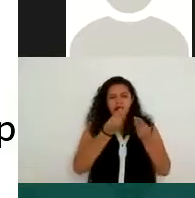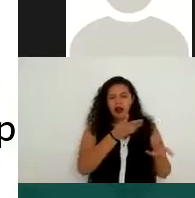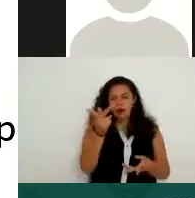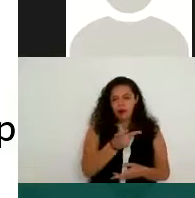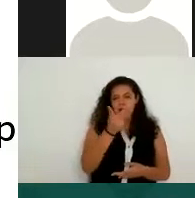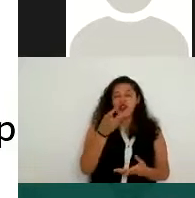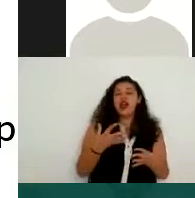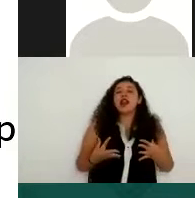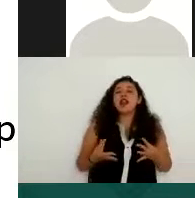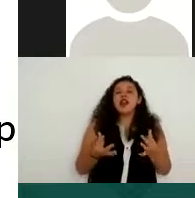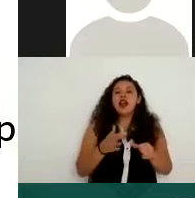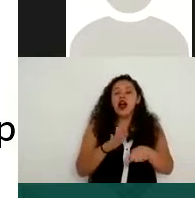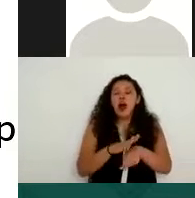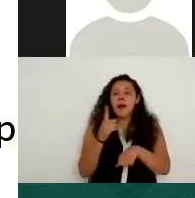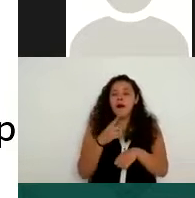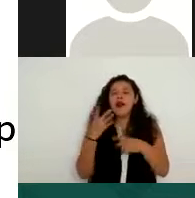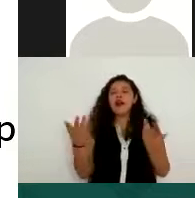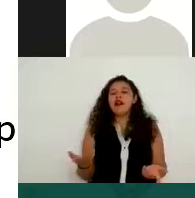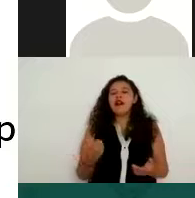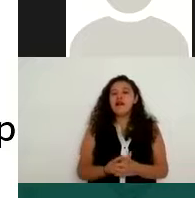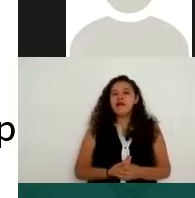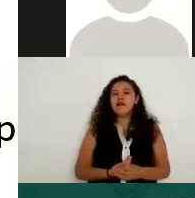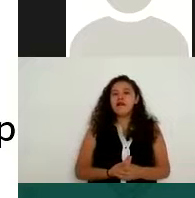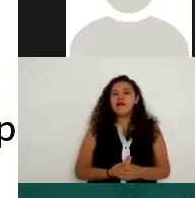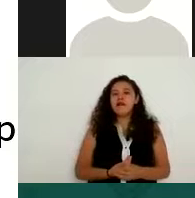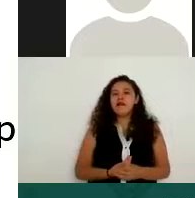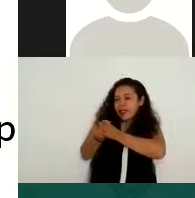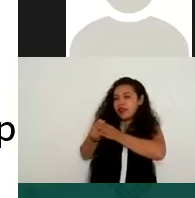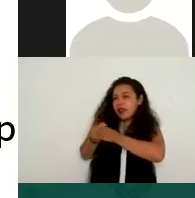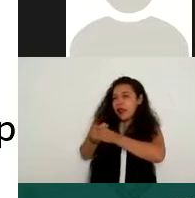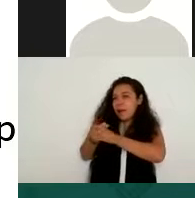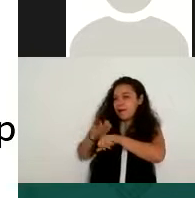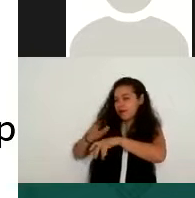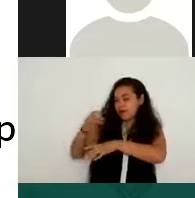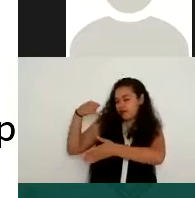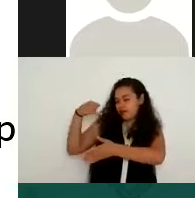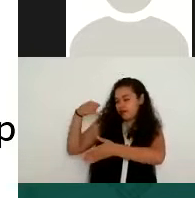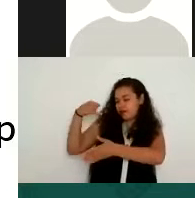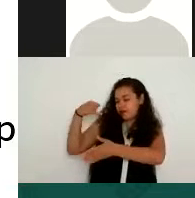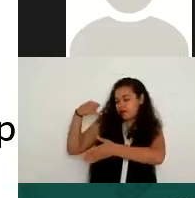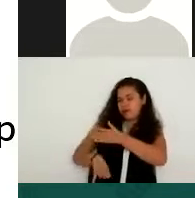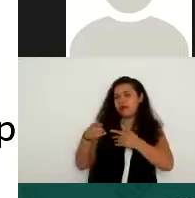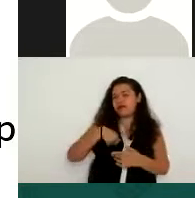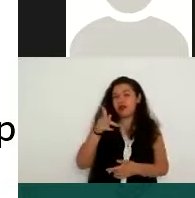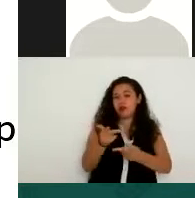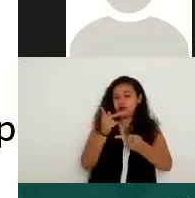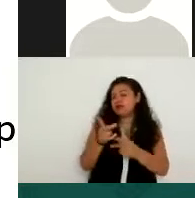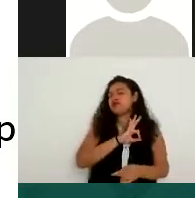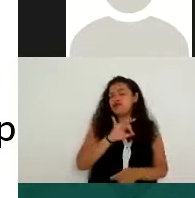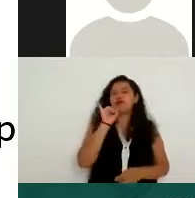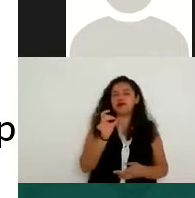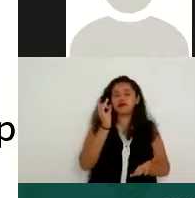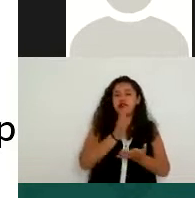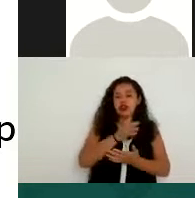más íntima de su titular, pero ello no implica que no los pueda solicitar, nada más implica un tratamiento